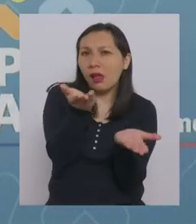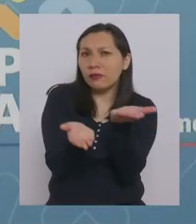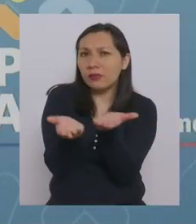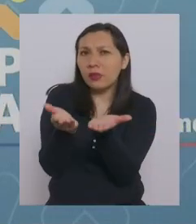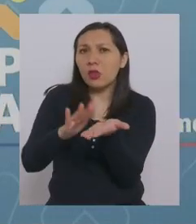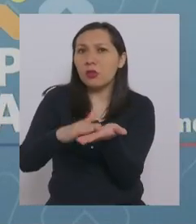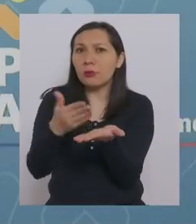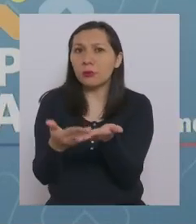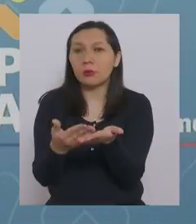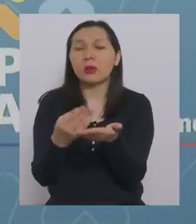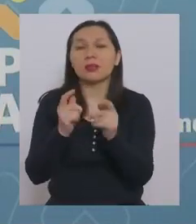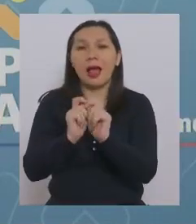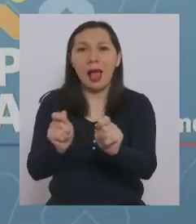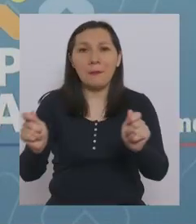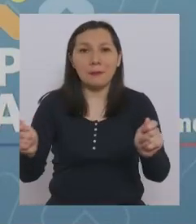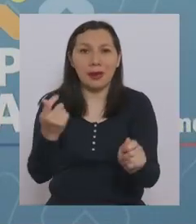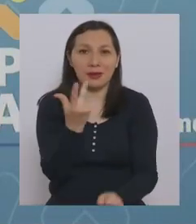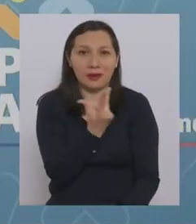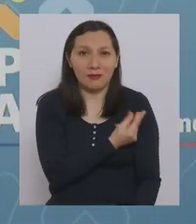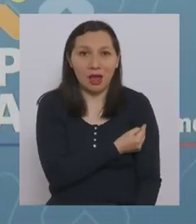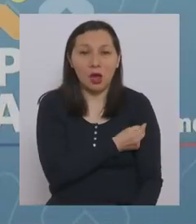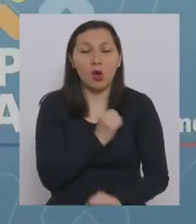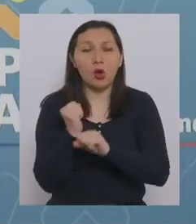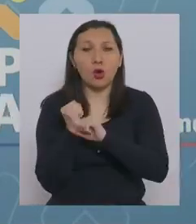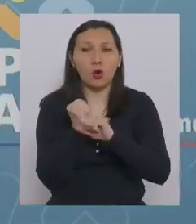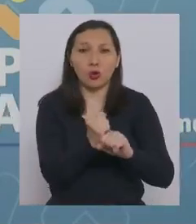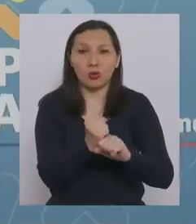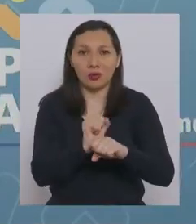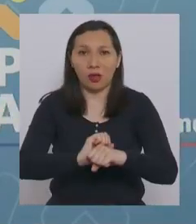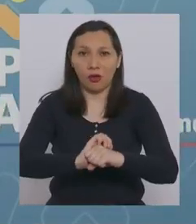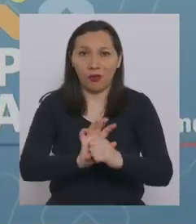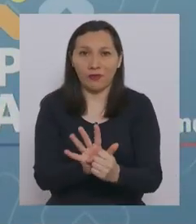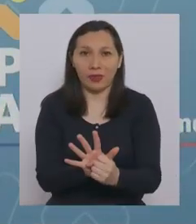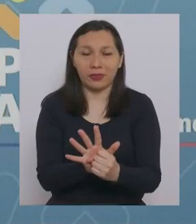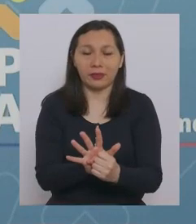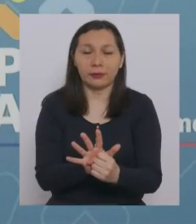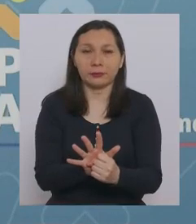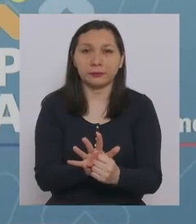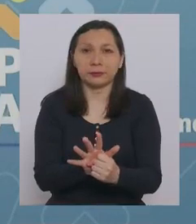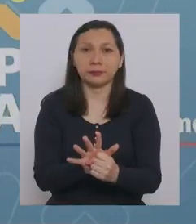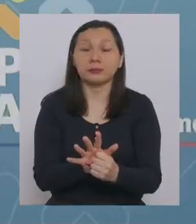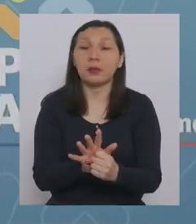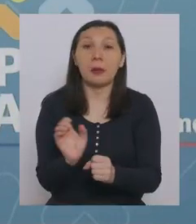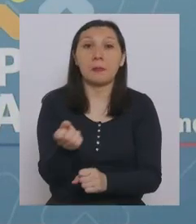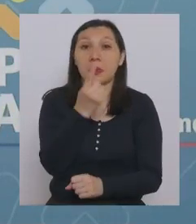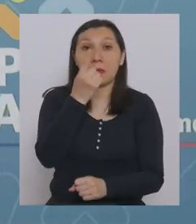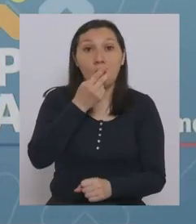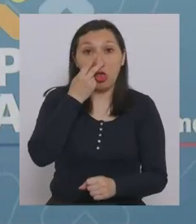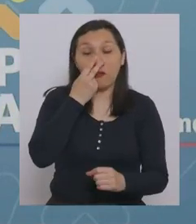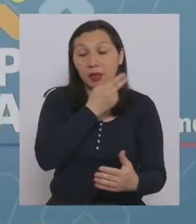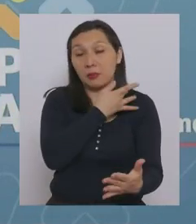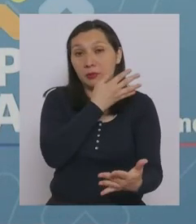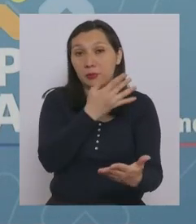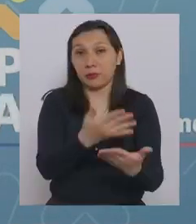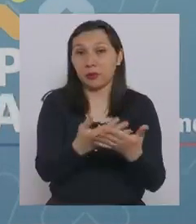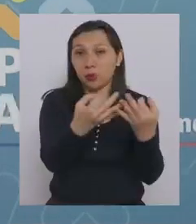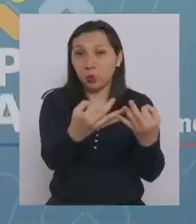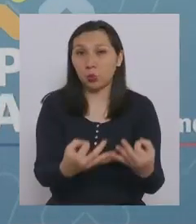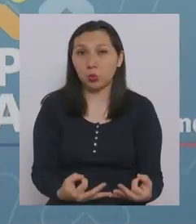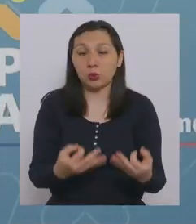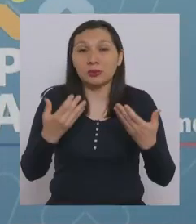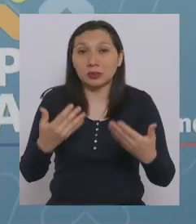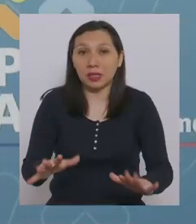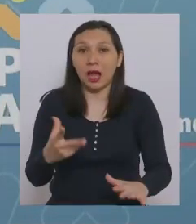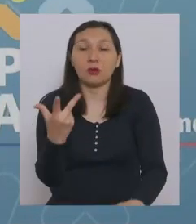de la campaña de vacunación contra el COVID-19, al primero de noviembre, el total de vacunas